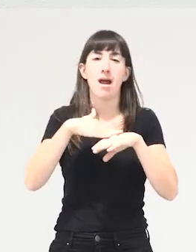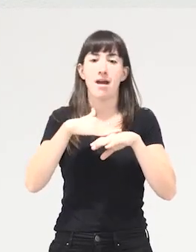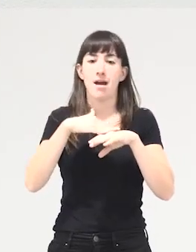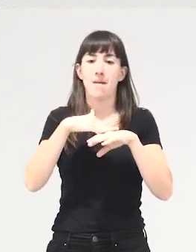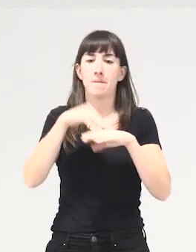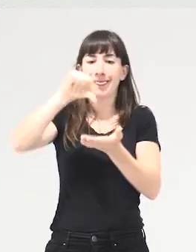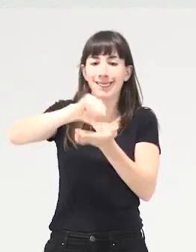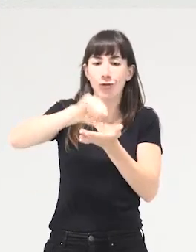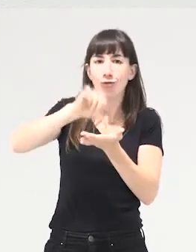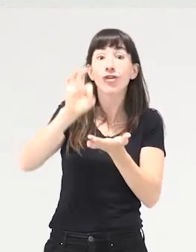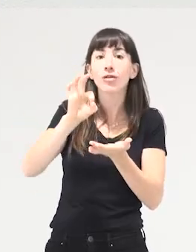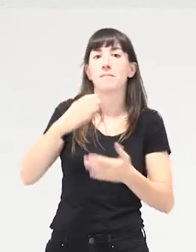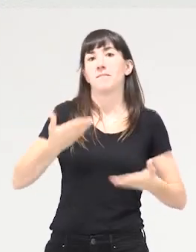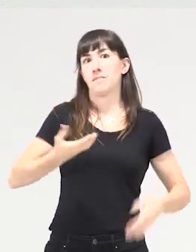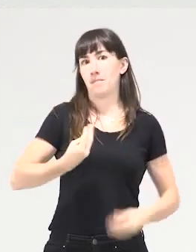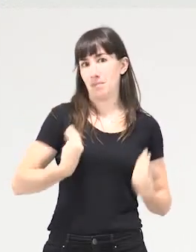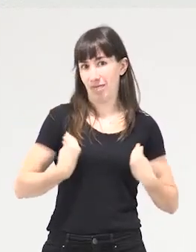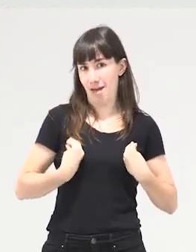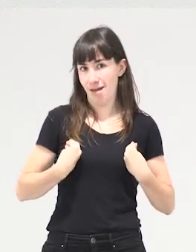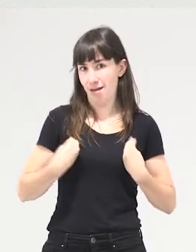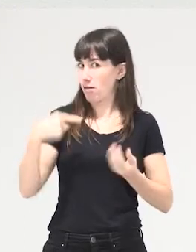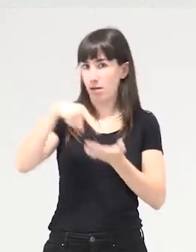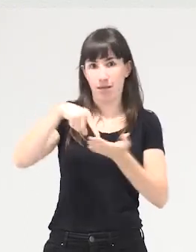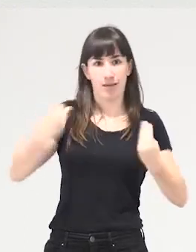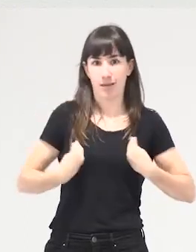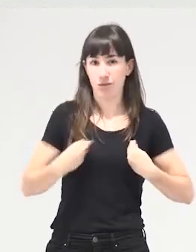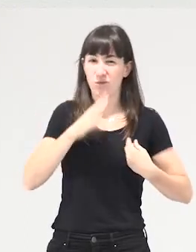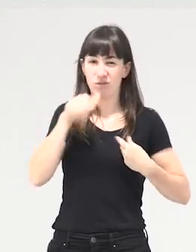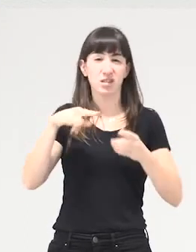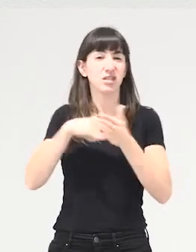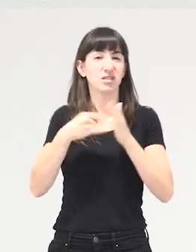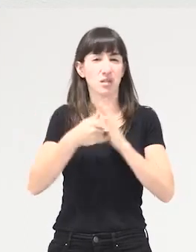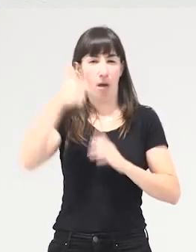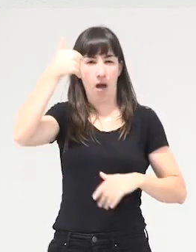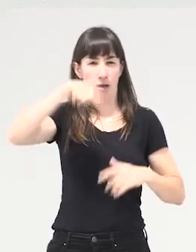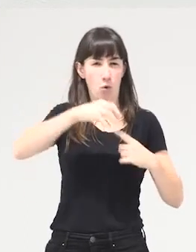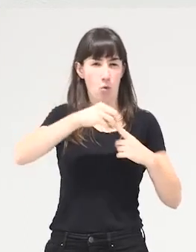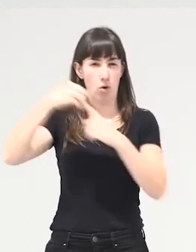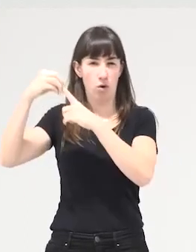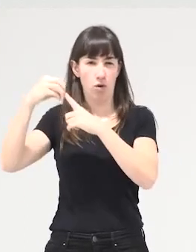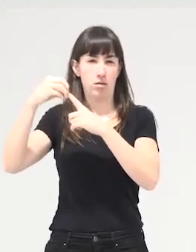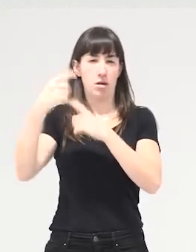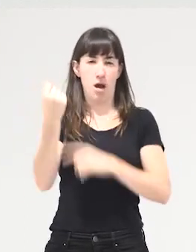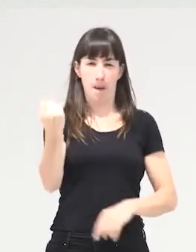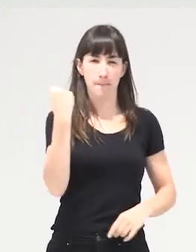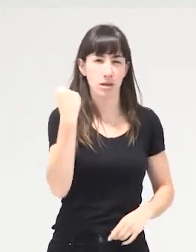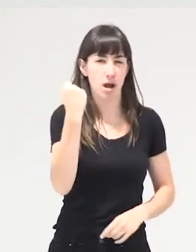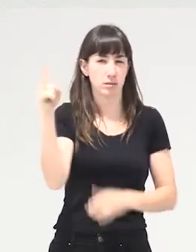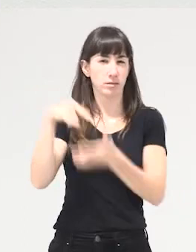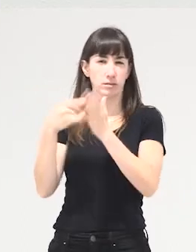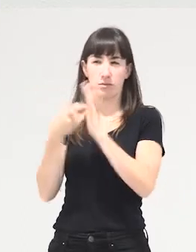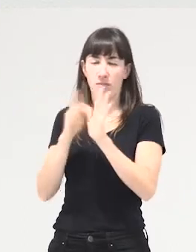poner la vida al centro, frente a estos sistemas heteropatriarcales y capitalistas que tenemos que son absolutamente